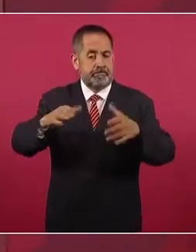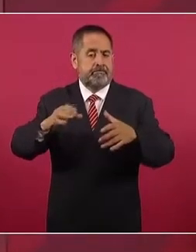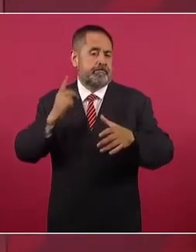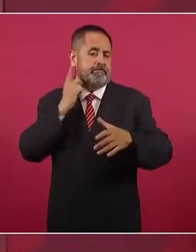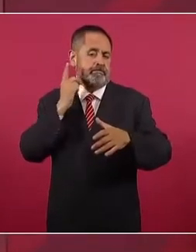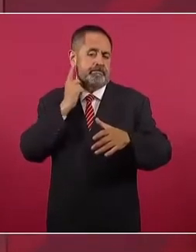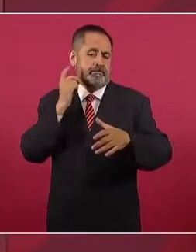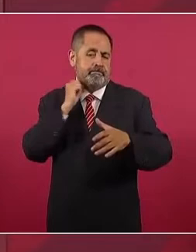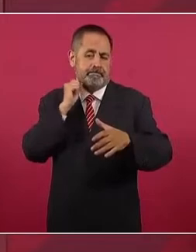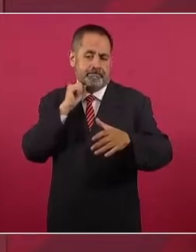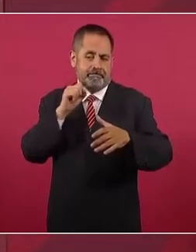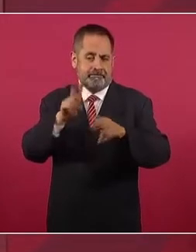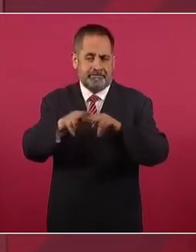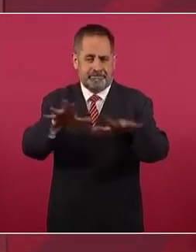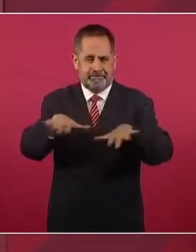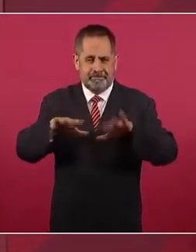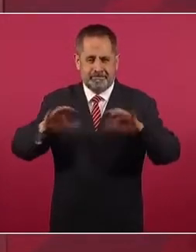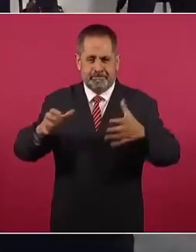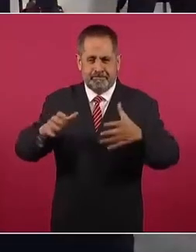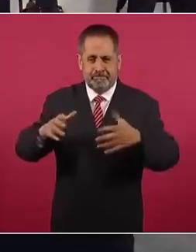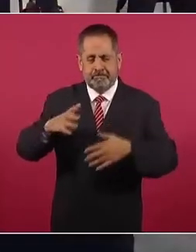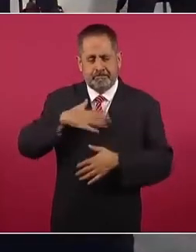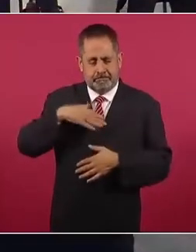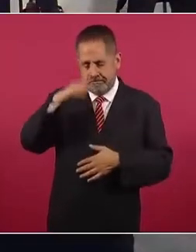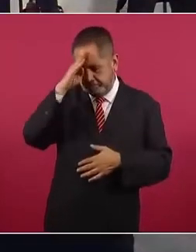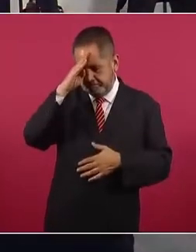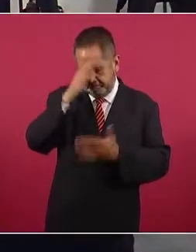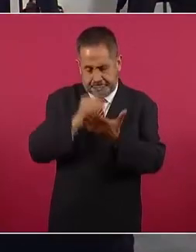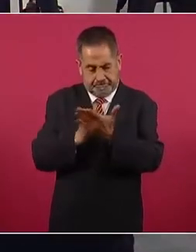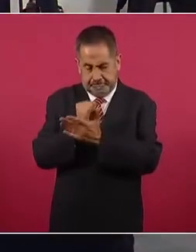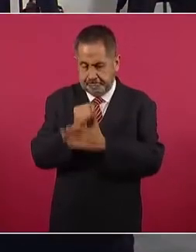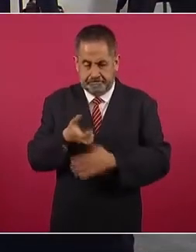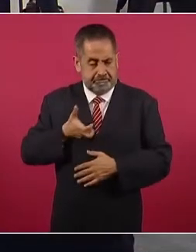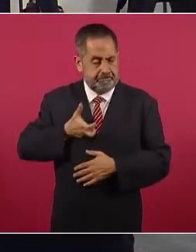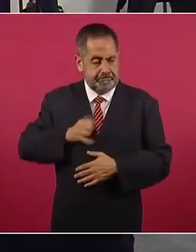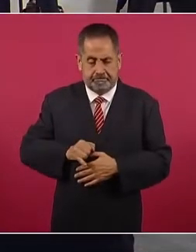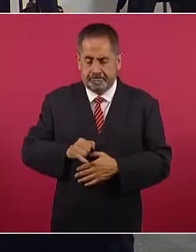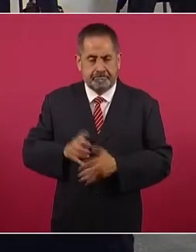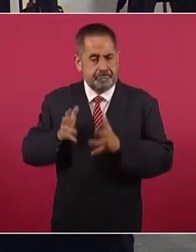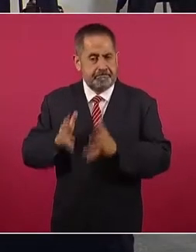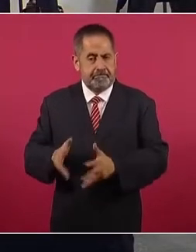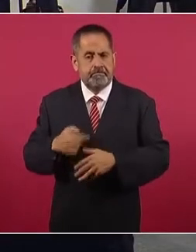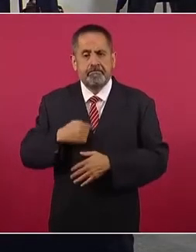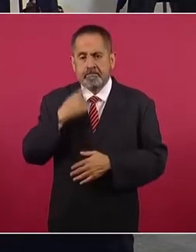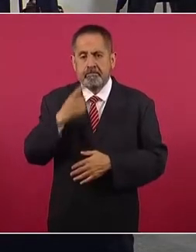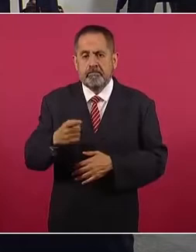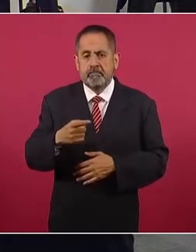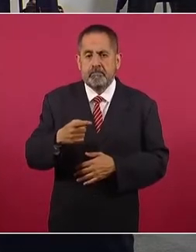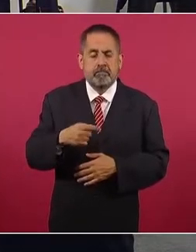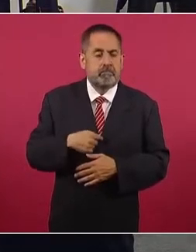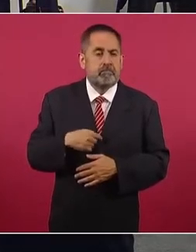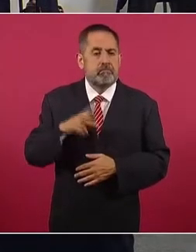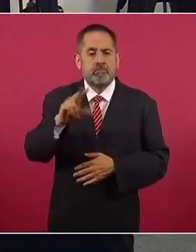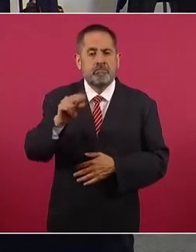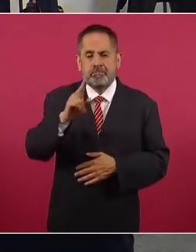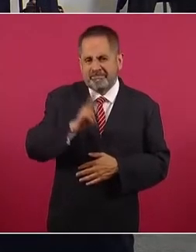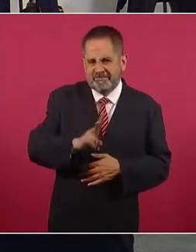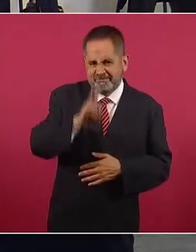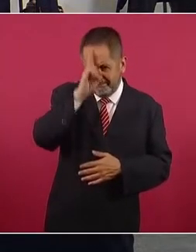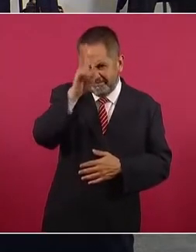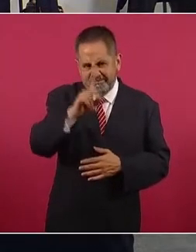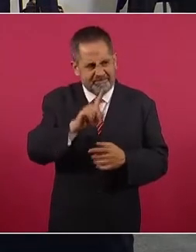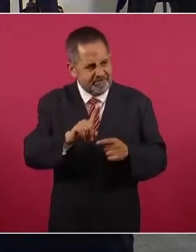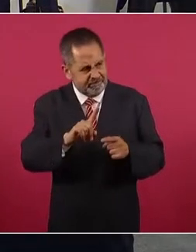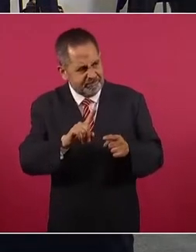definí mi postura. Dije que no era mi fuerte la venganza